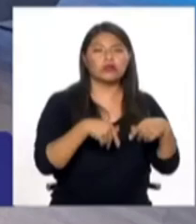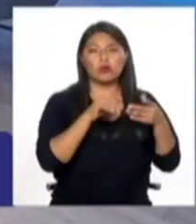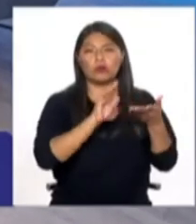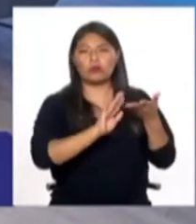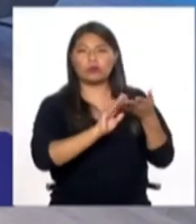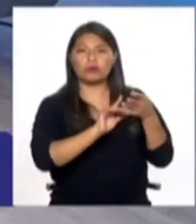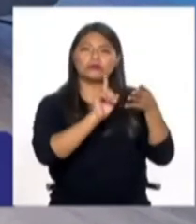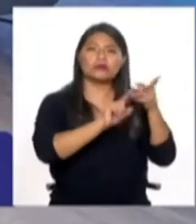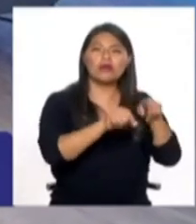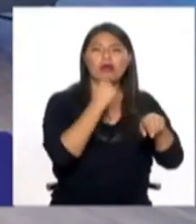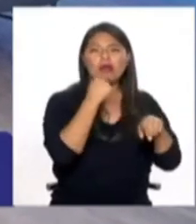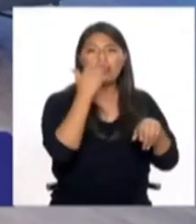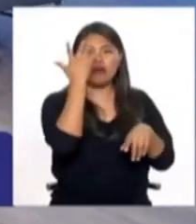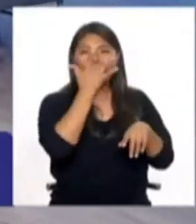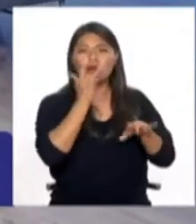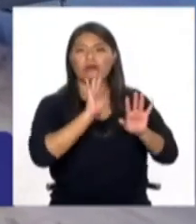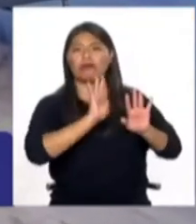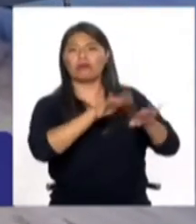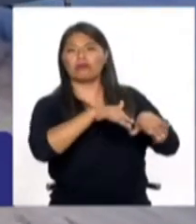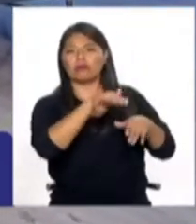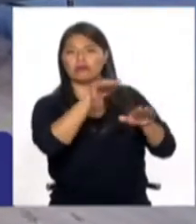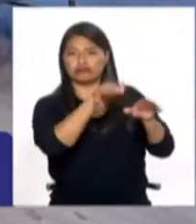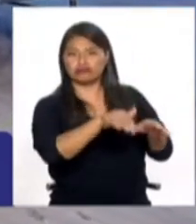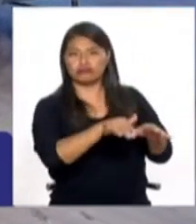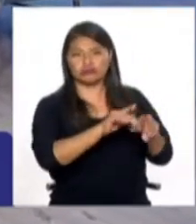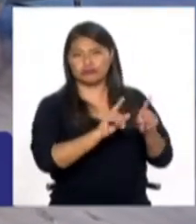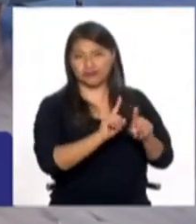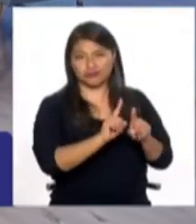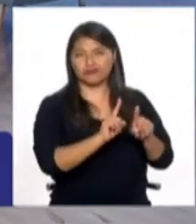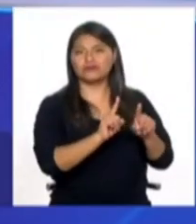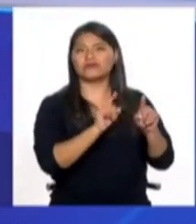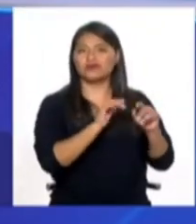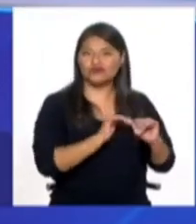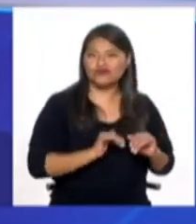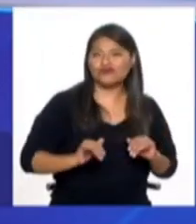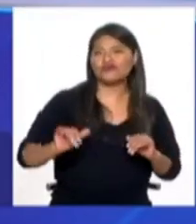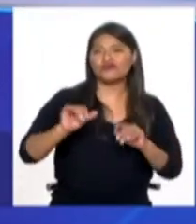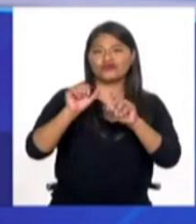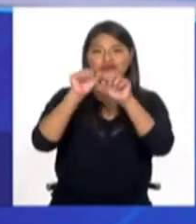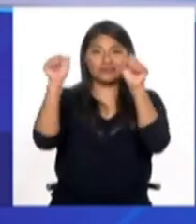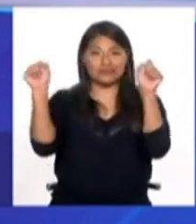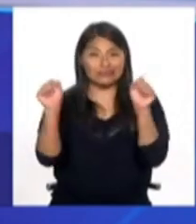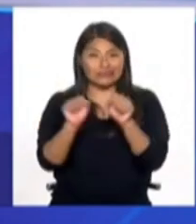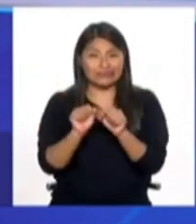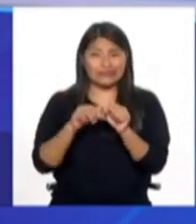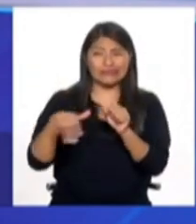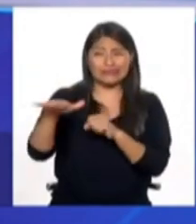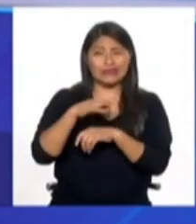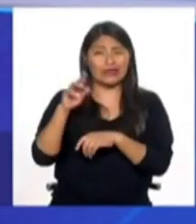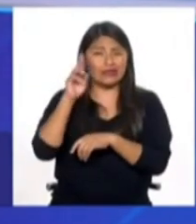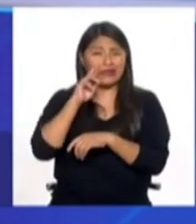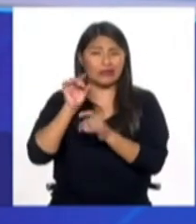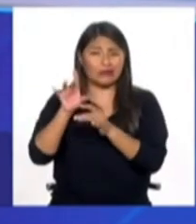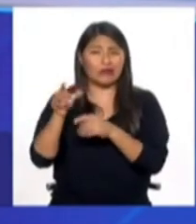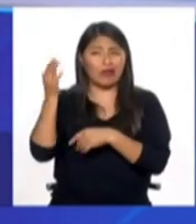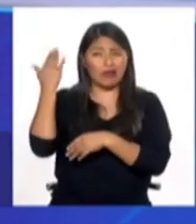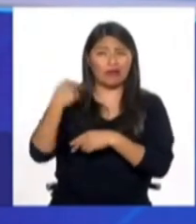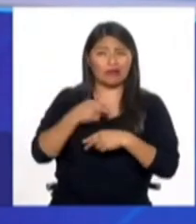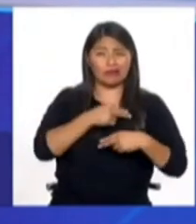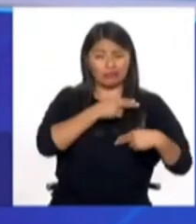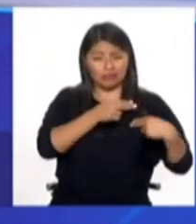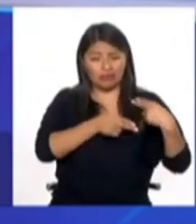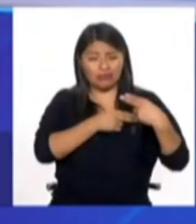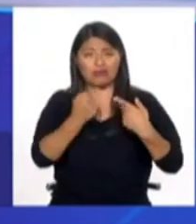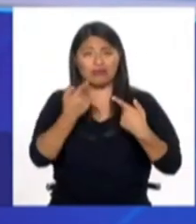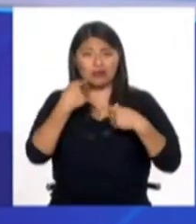personas afrodescendientes. Eso no es casual. Tiene que ver con todo este sistema racista, la herencia colonial y